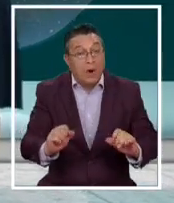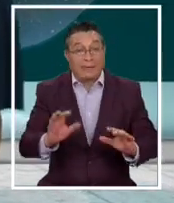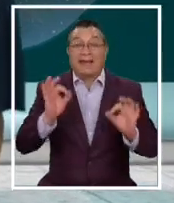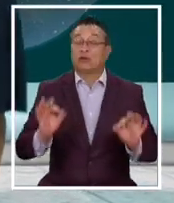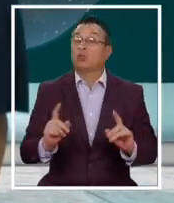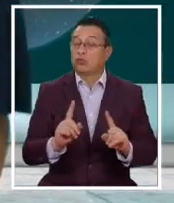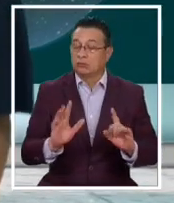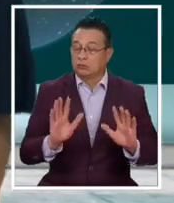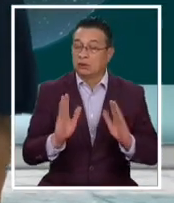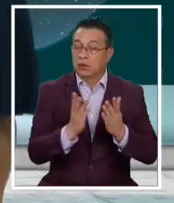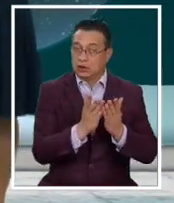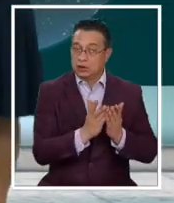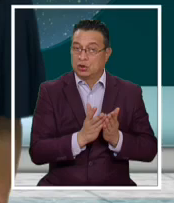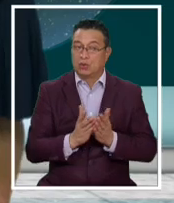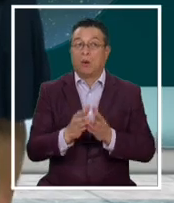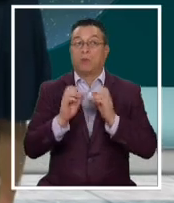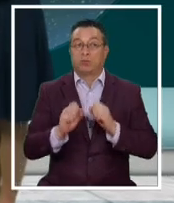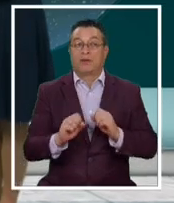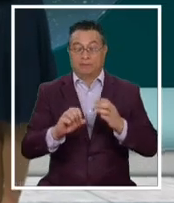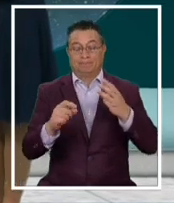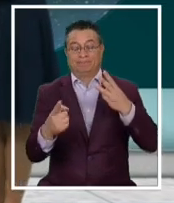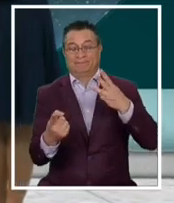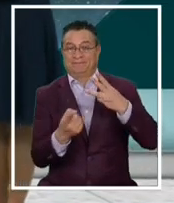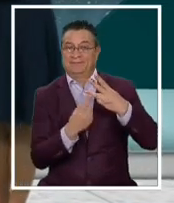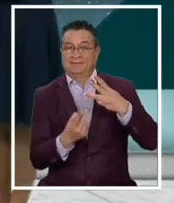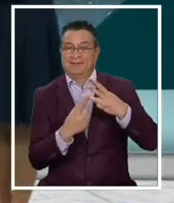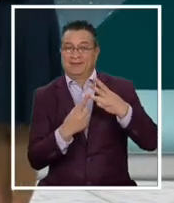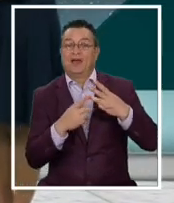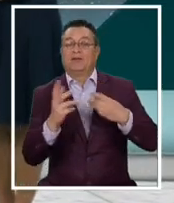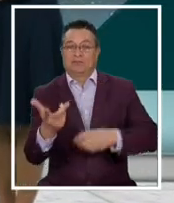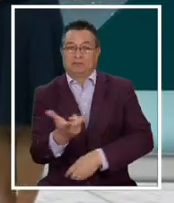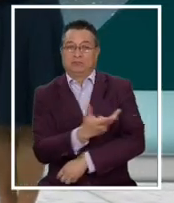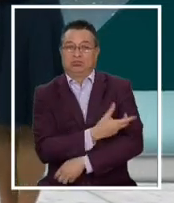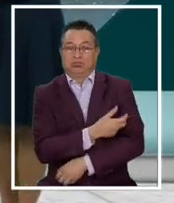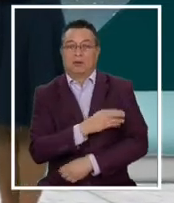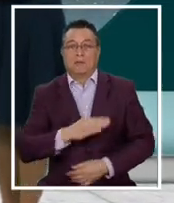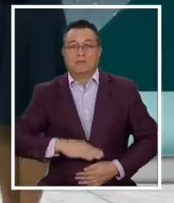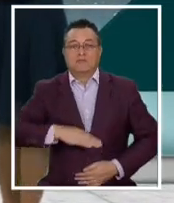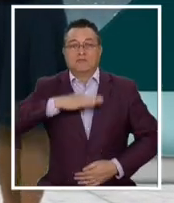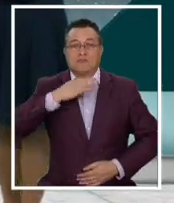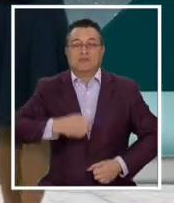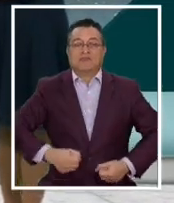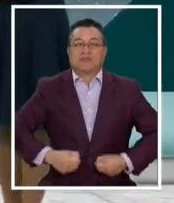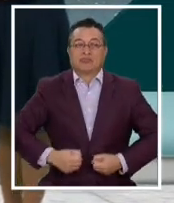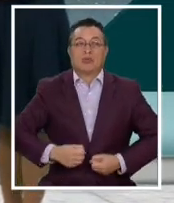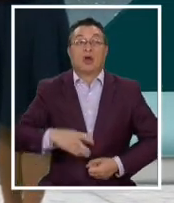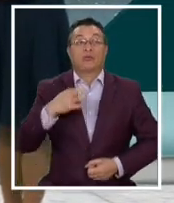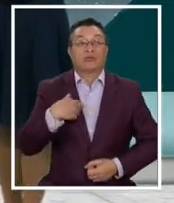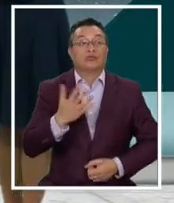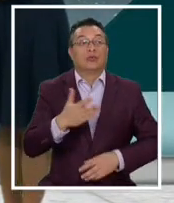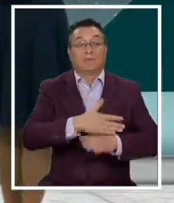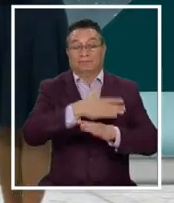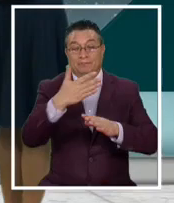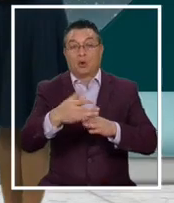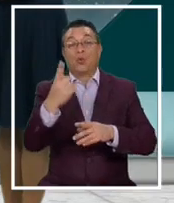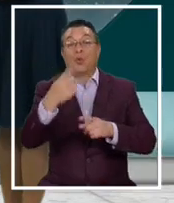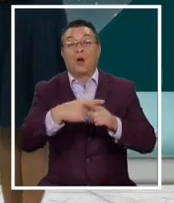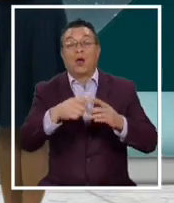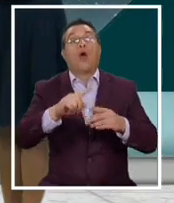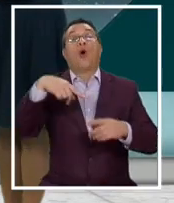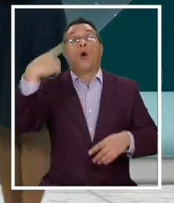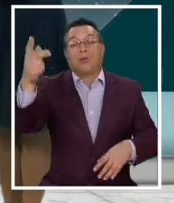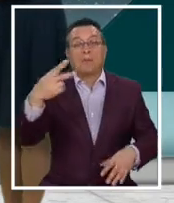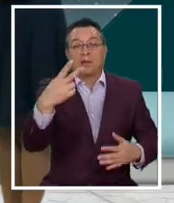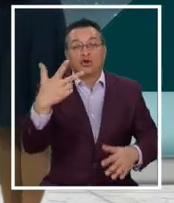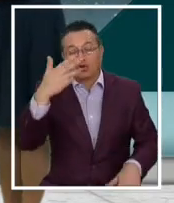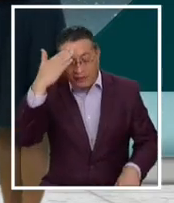de que se inocularan con una dosis de refuerzo, que no necesariamente es que terminen el plan de vacunación y una semana después